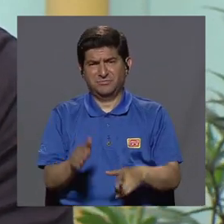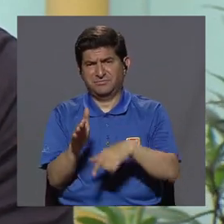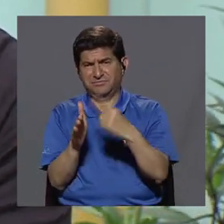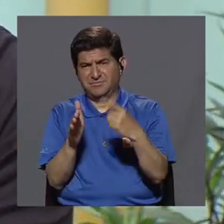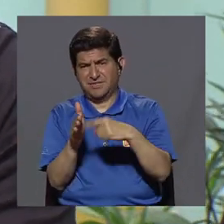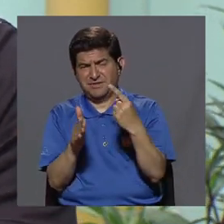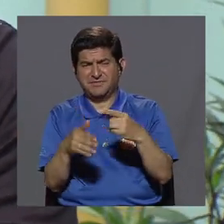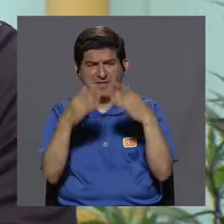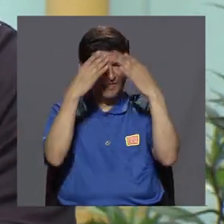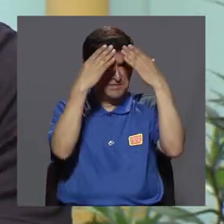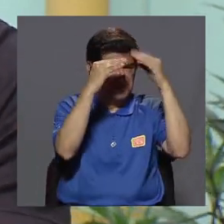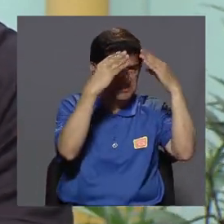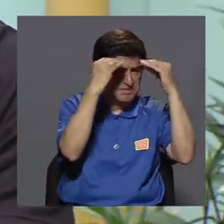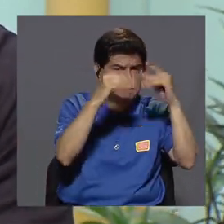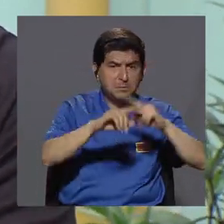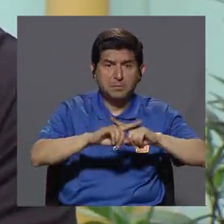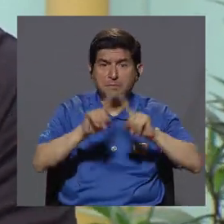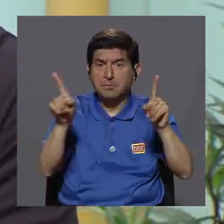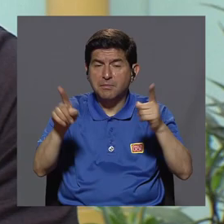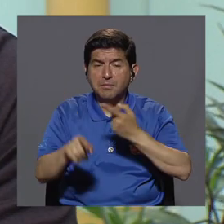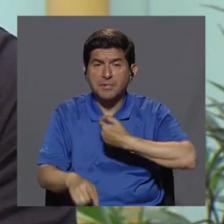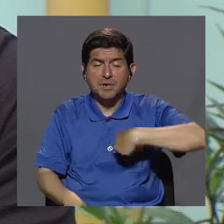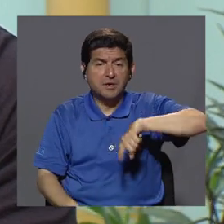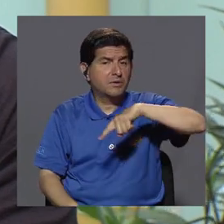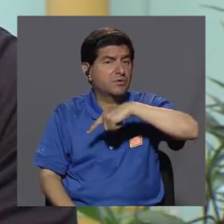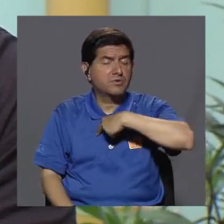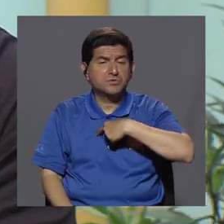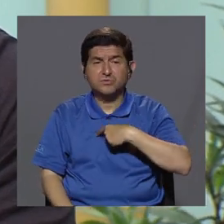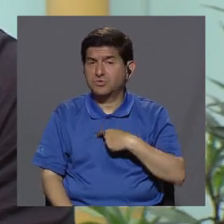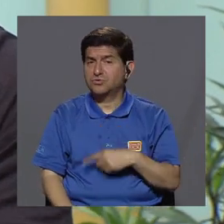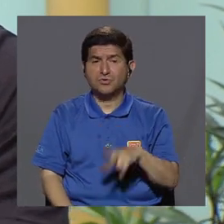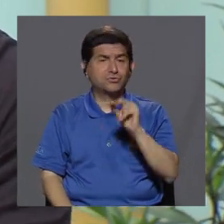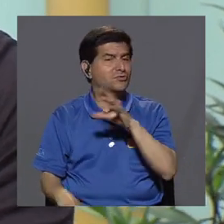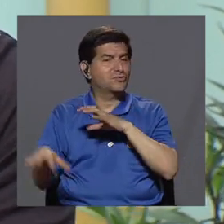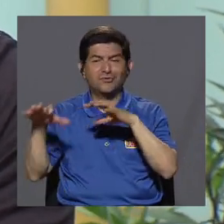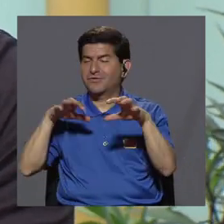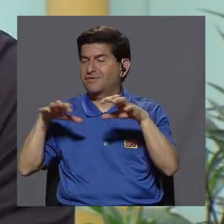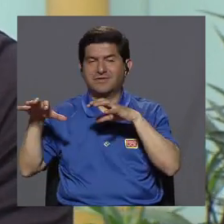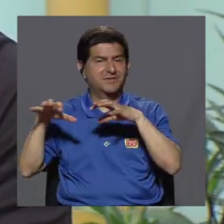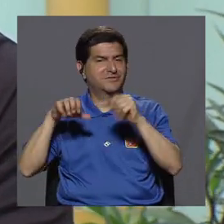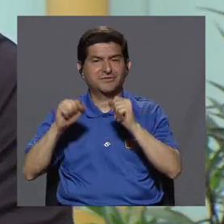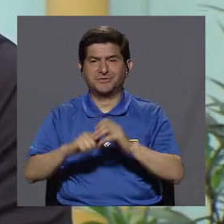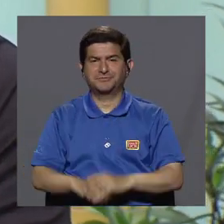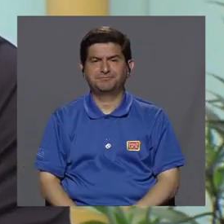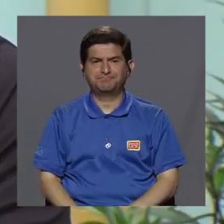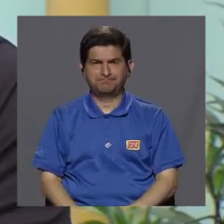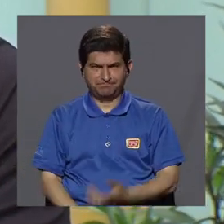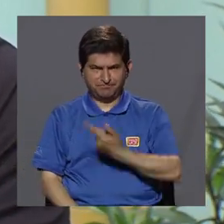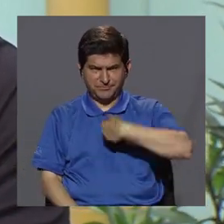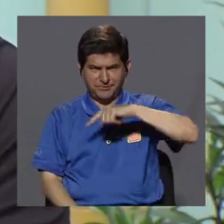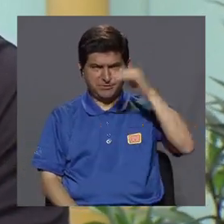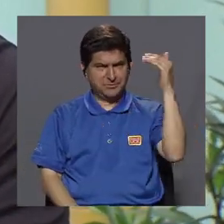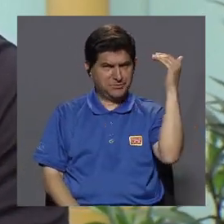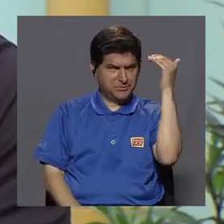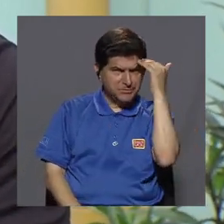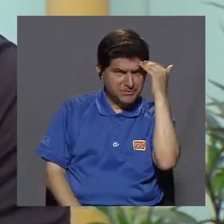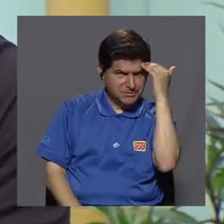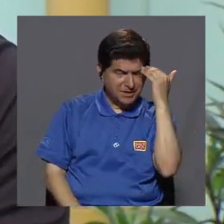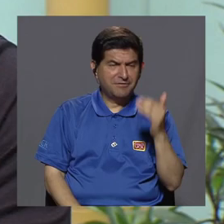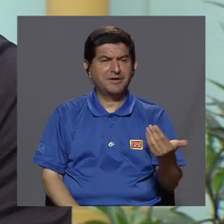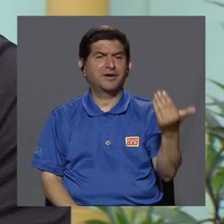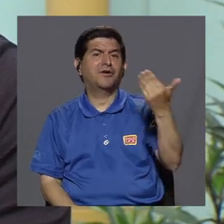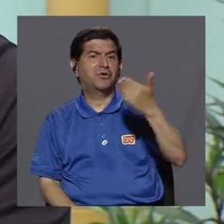tenemos la información, pero no realizamos, digamos, acciones. Si nosotros conociéramos